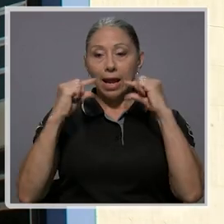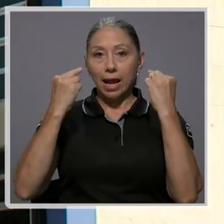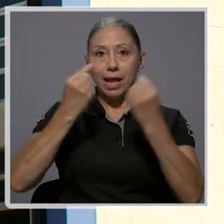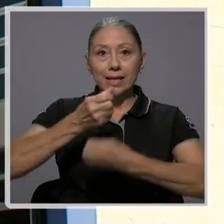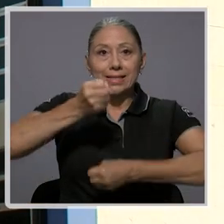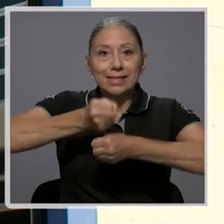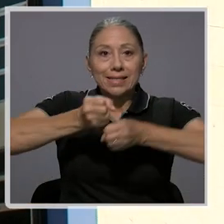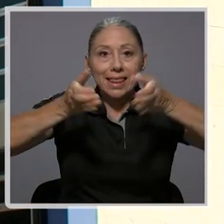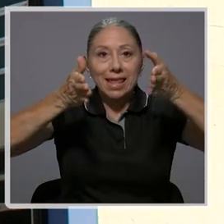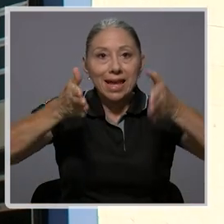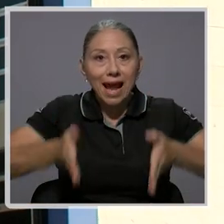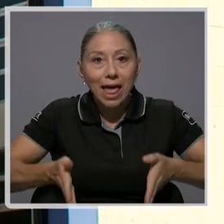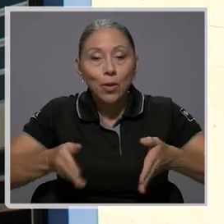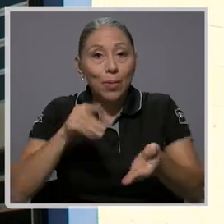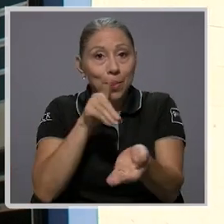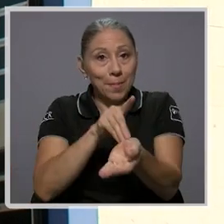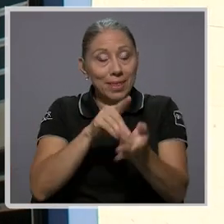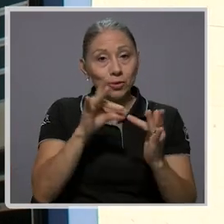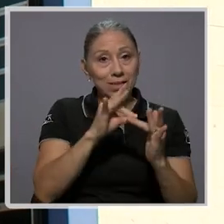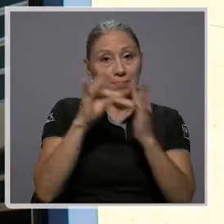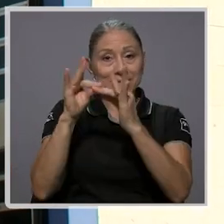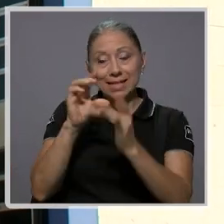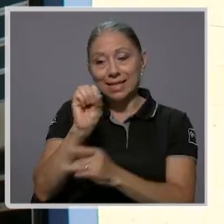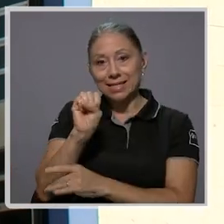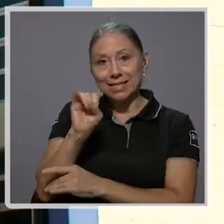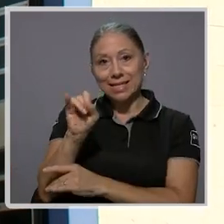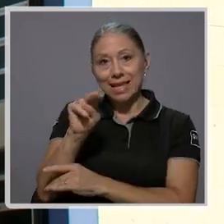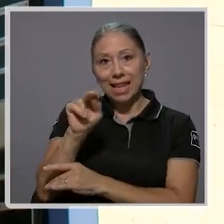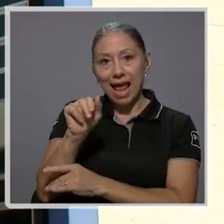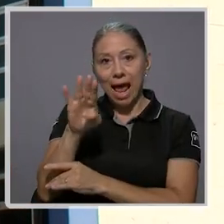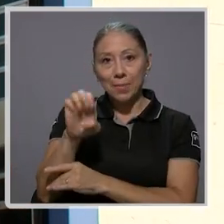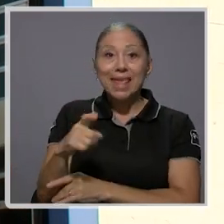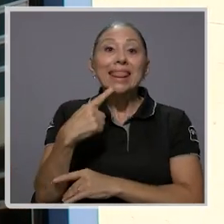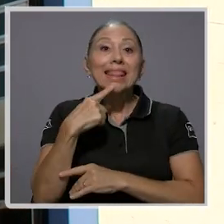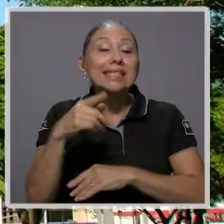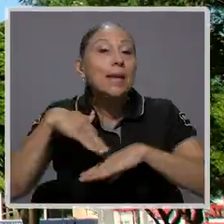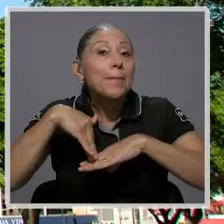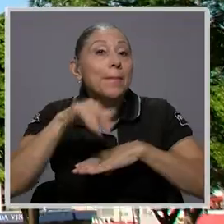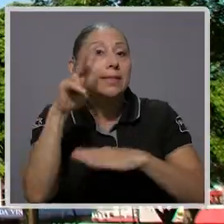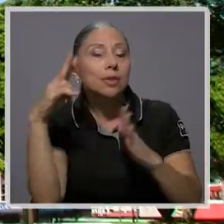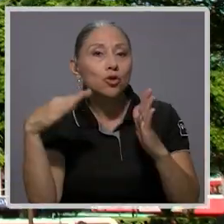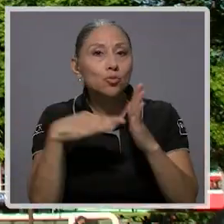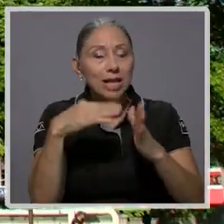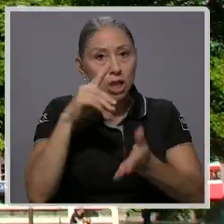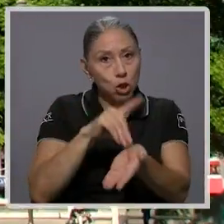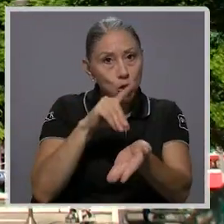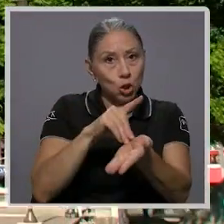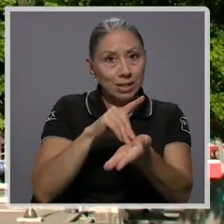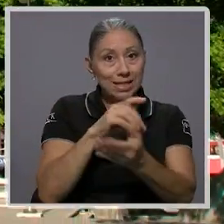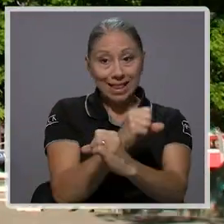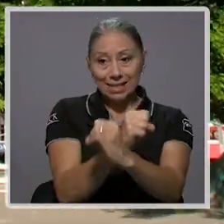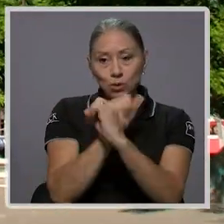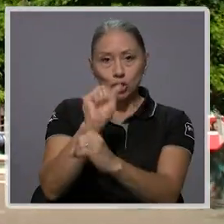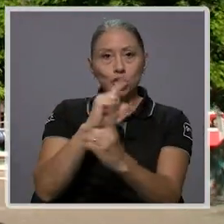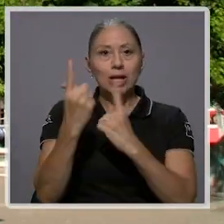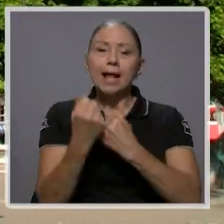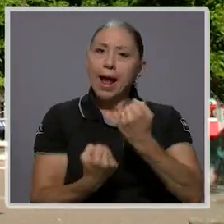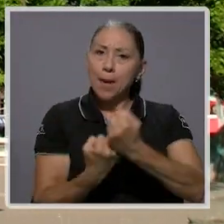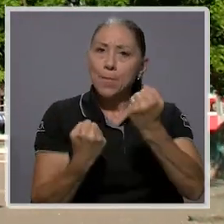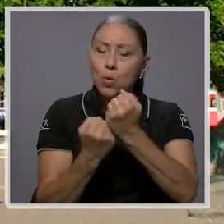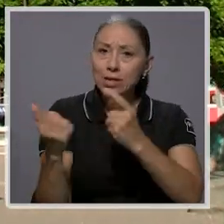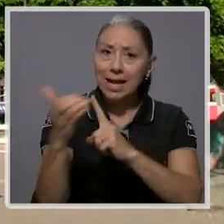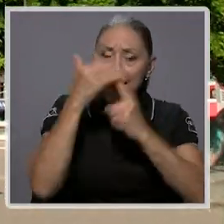El Sindicato de Médicos Especialistas, INAME, asegura que más de 2,000 galinos de la Seguridad Social